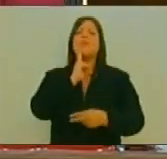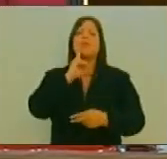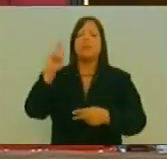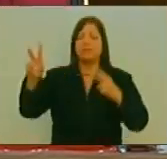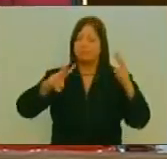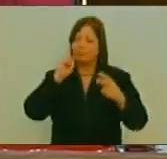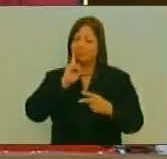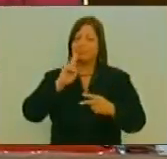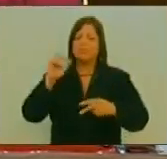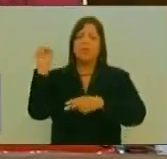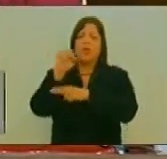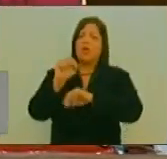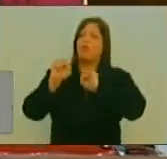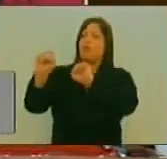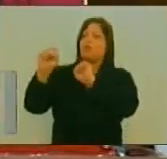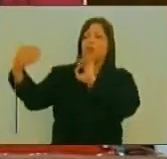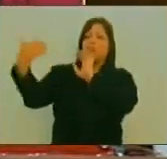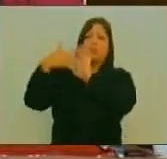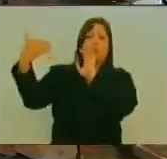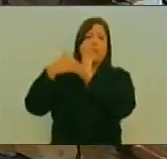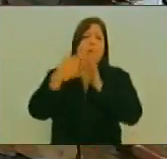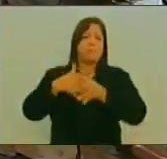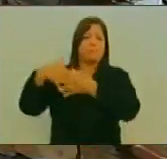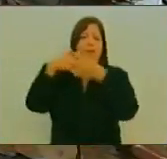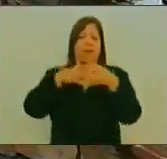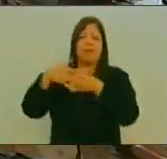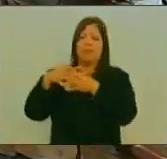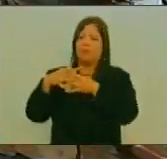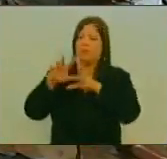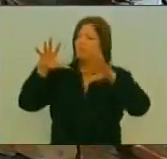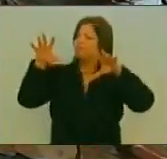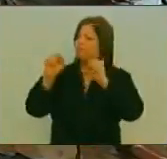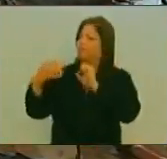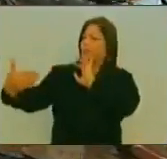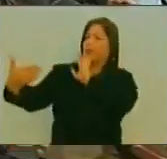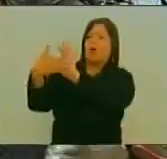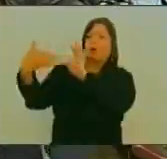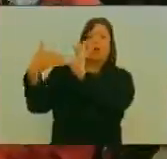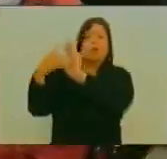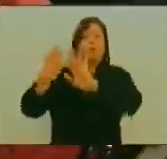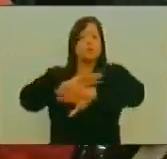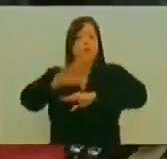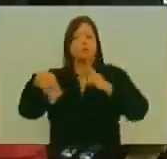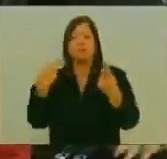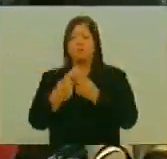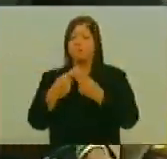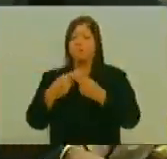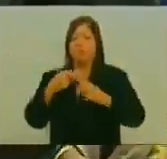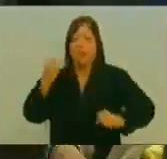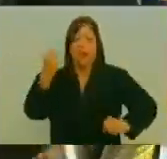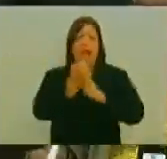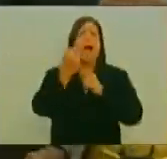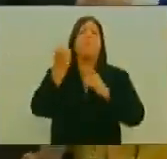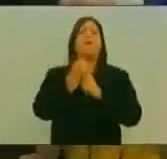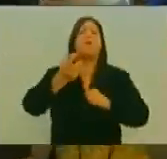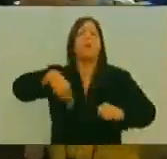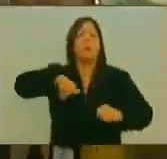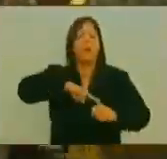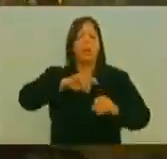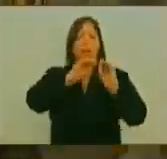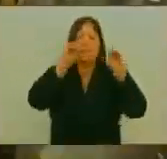Condenan Cualquier intento De intervención En nuestra Patria Y respaldan La